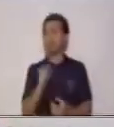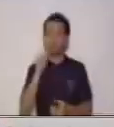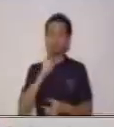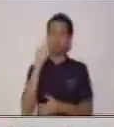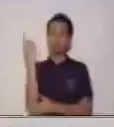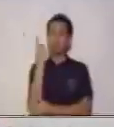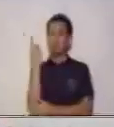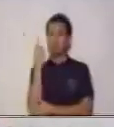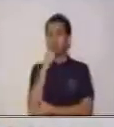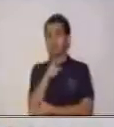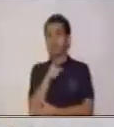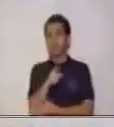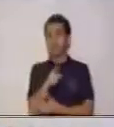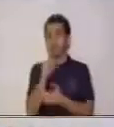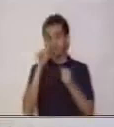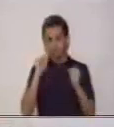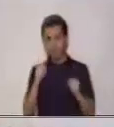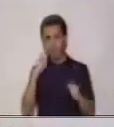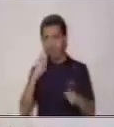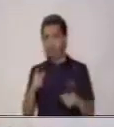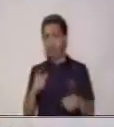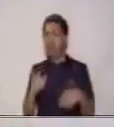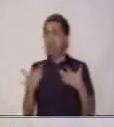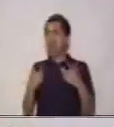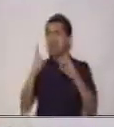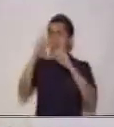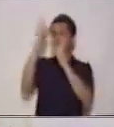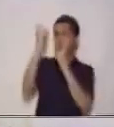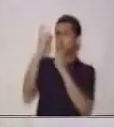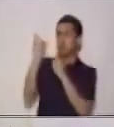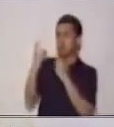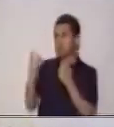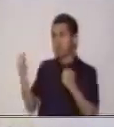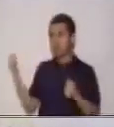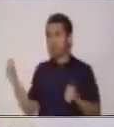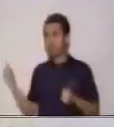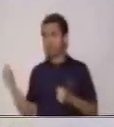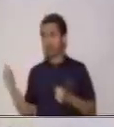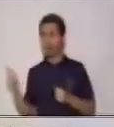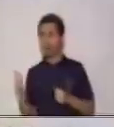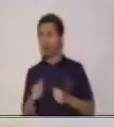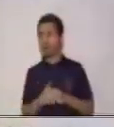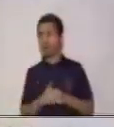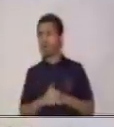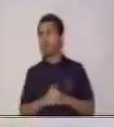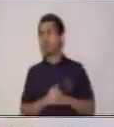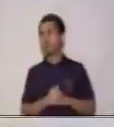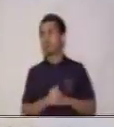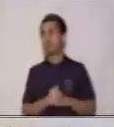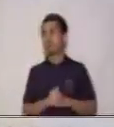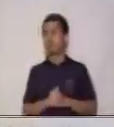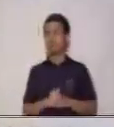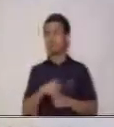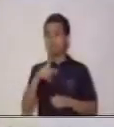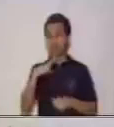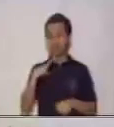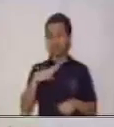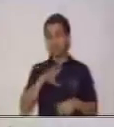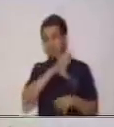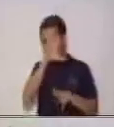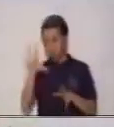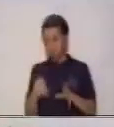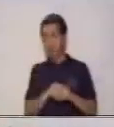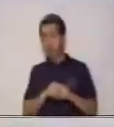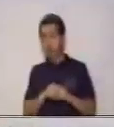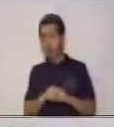que tú respondas a estas preguntas. Así que ya tienes una forma de analizar